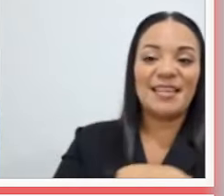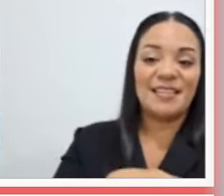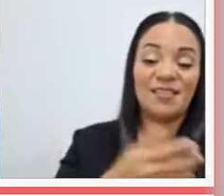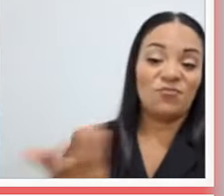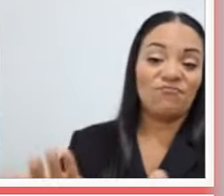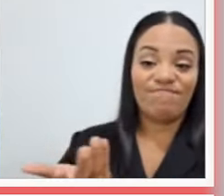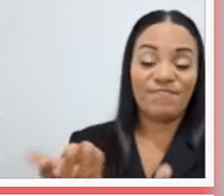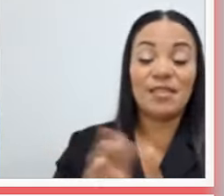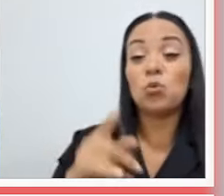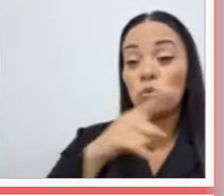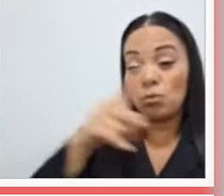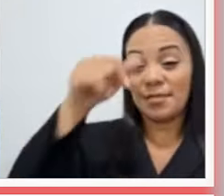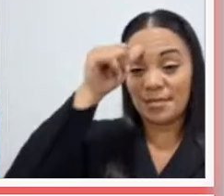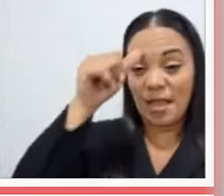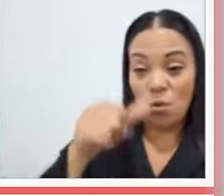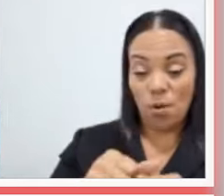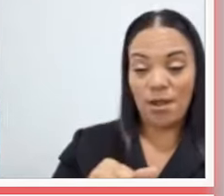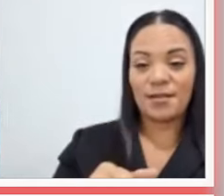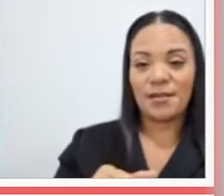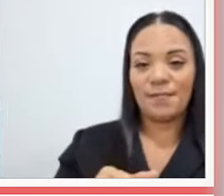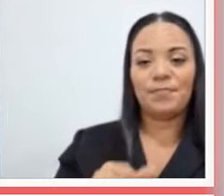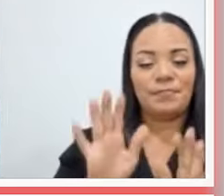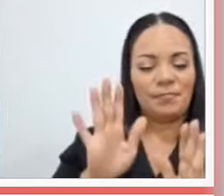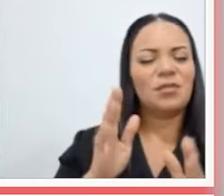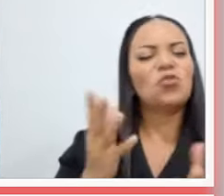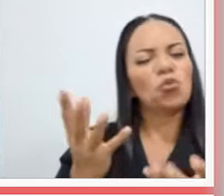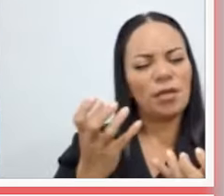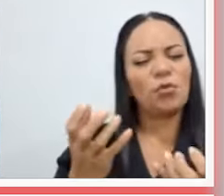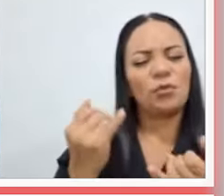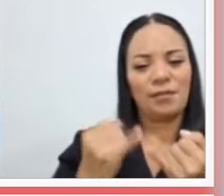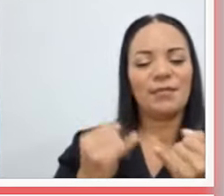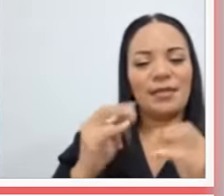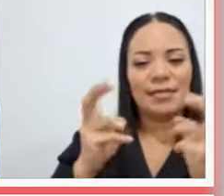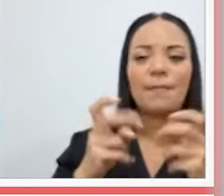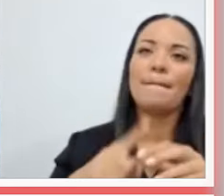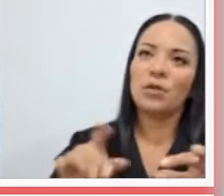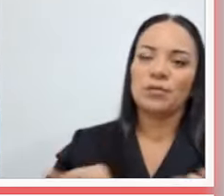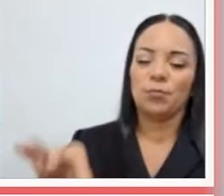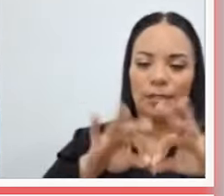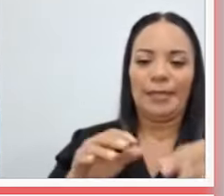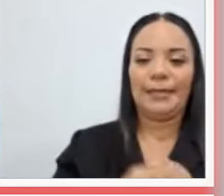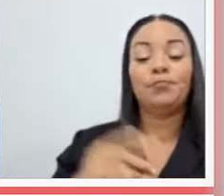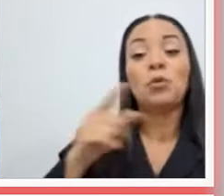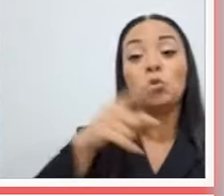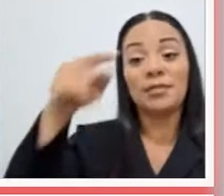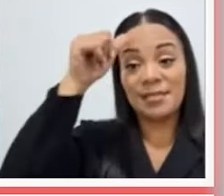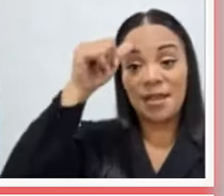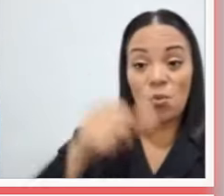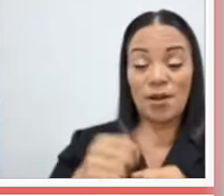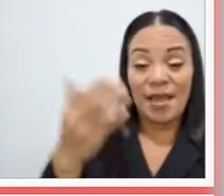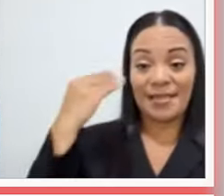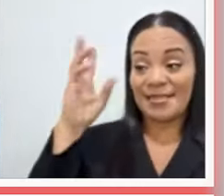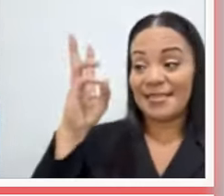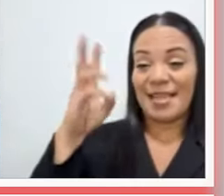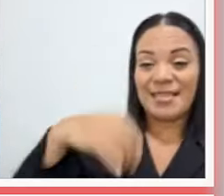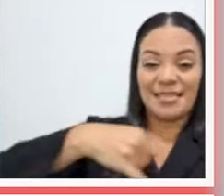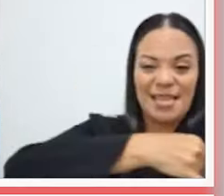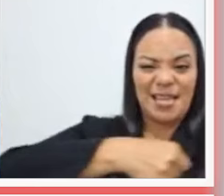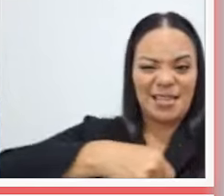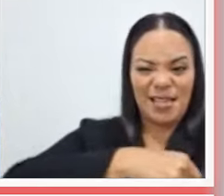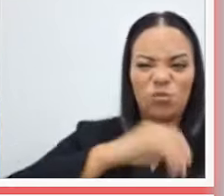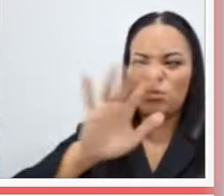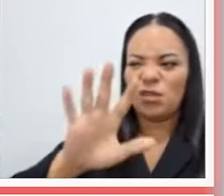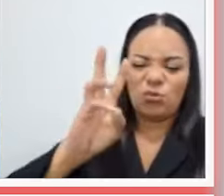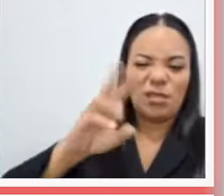ustedes se acuerdan, y yo quiero cerrar este tema porque es fundamental para el país. ¿Ustedes se acuerdan de aquellos seis ingenieros o cinco ingenieros que